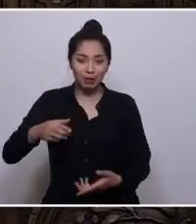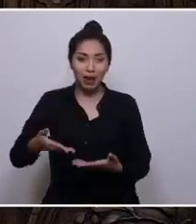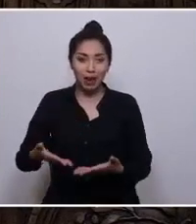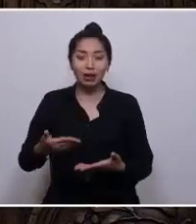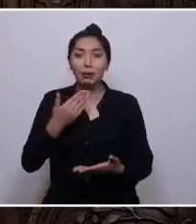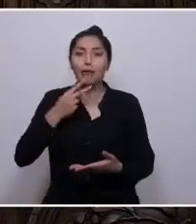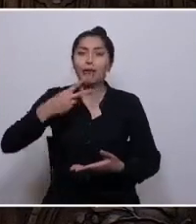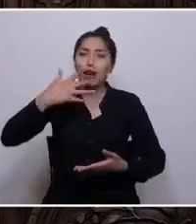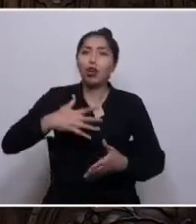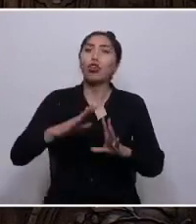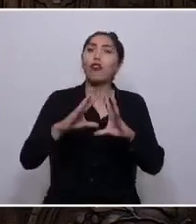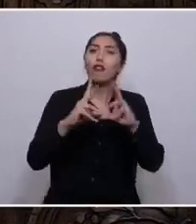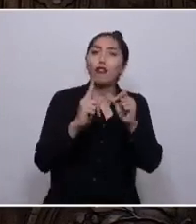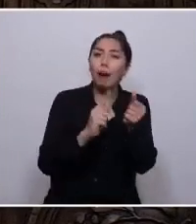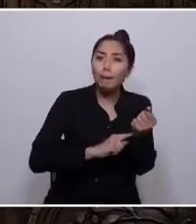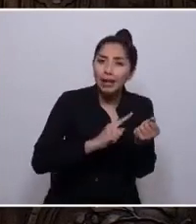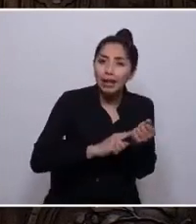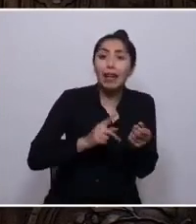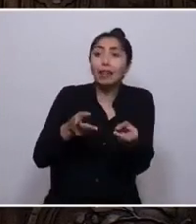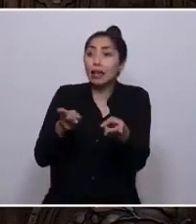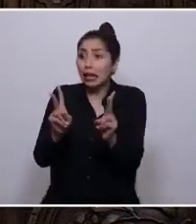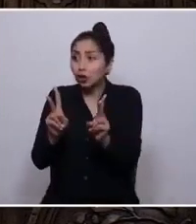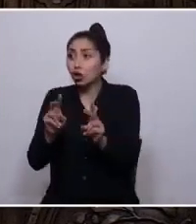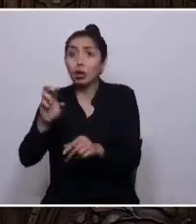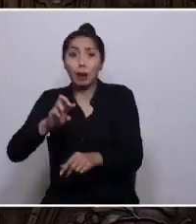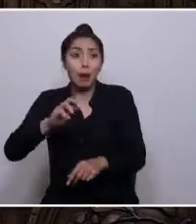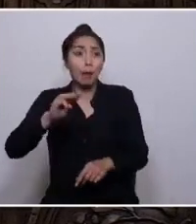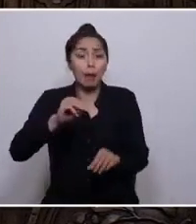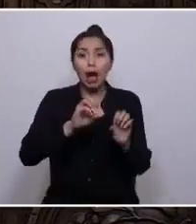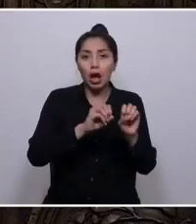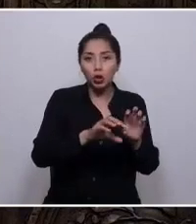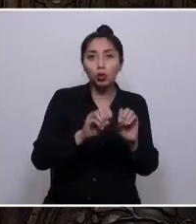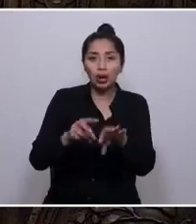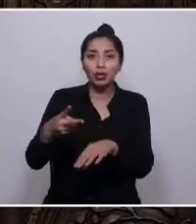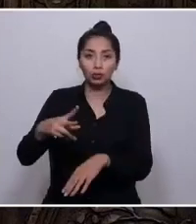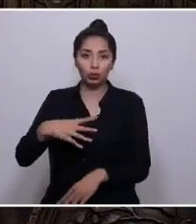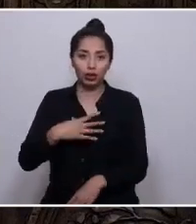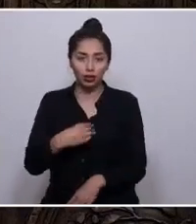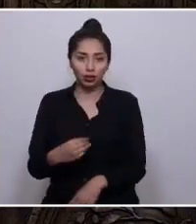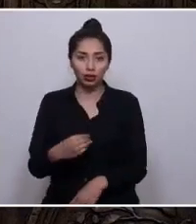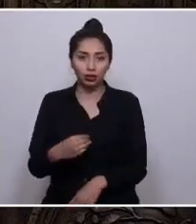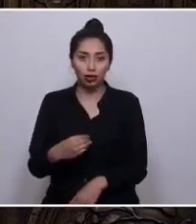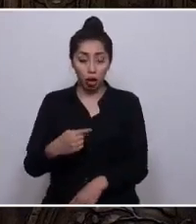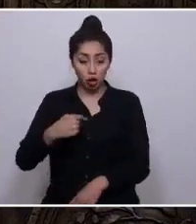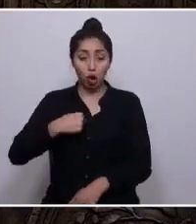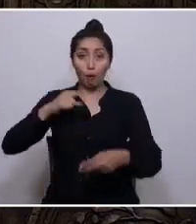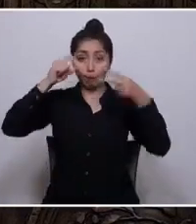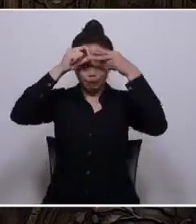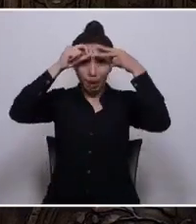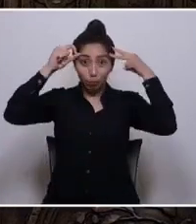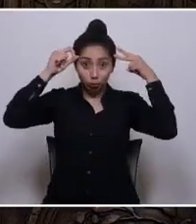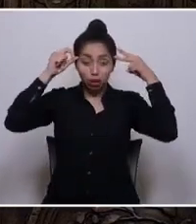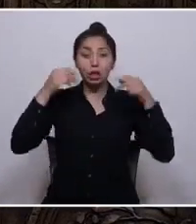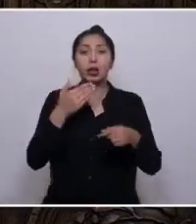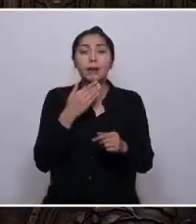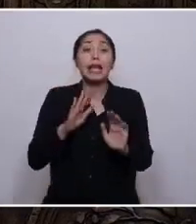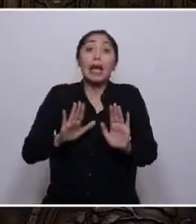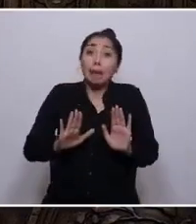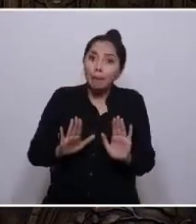familia y el derecho preferente de los padres a educar a sus hijos. Como mapuche, espero